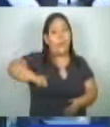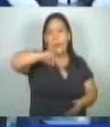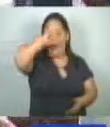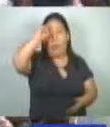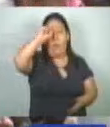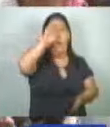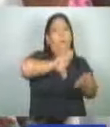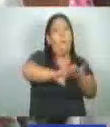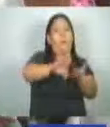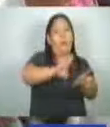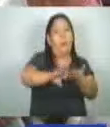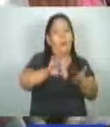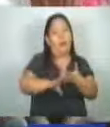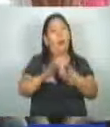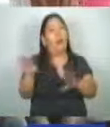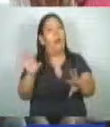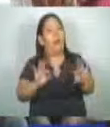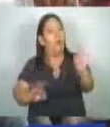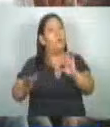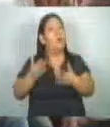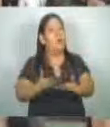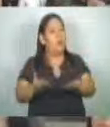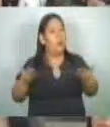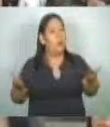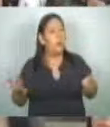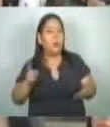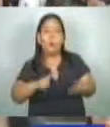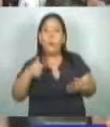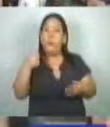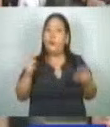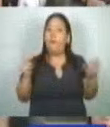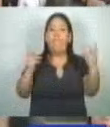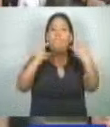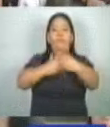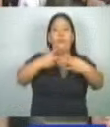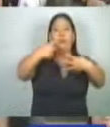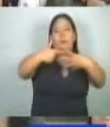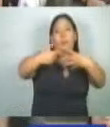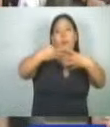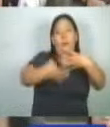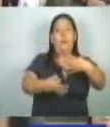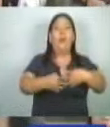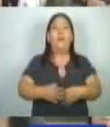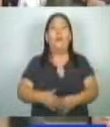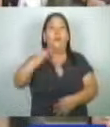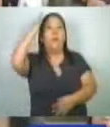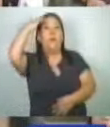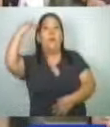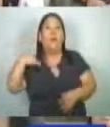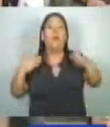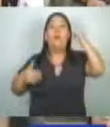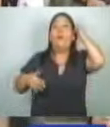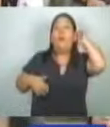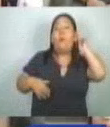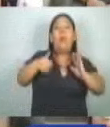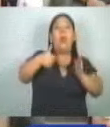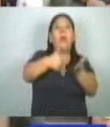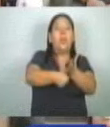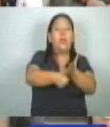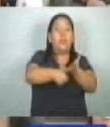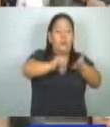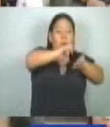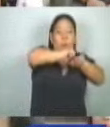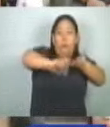de los trabajadores, entre otras acciones ilegales. Muchos alcaldes o alcaldesas se quedan con las